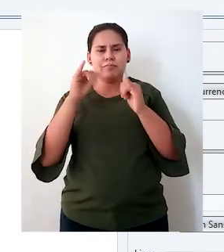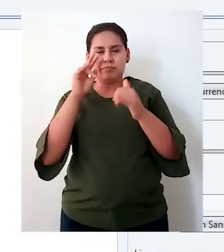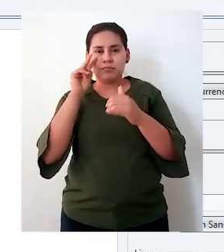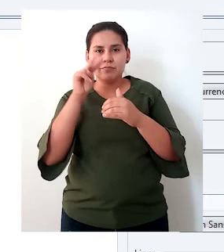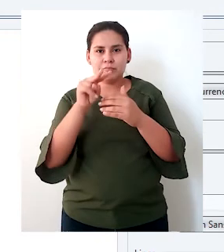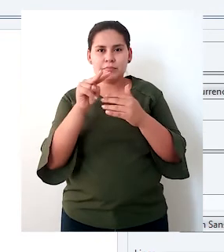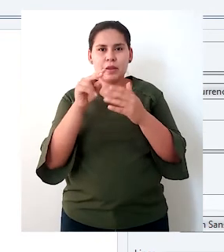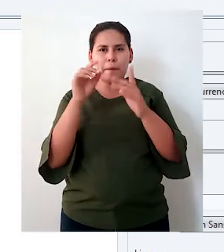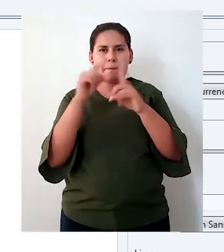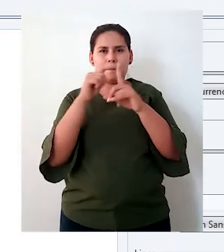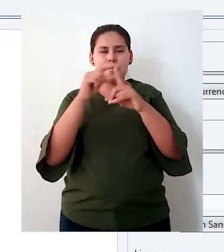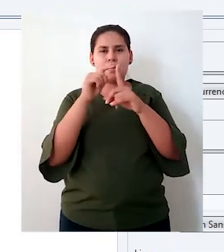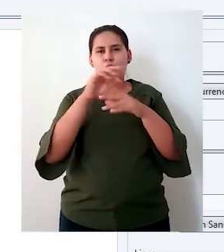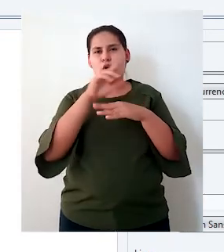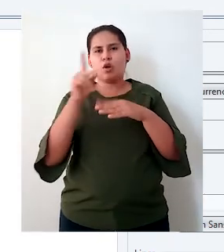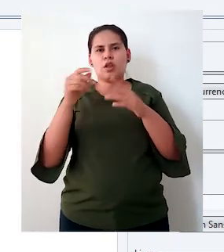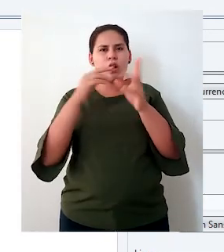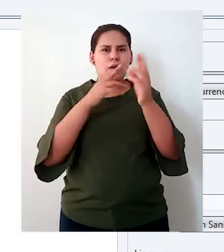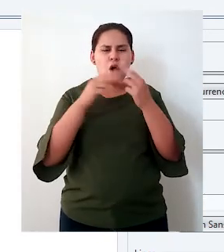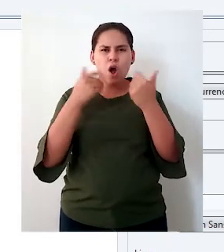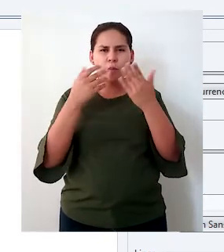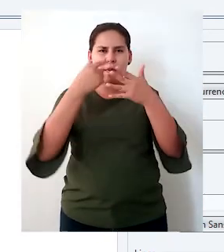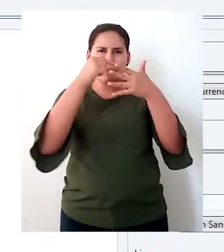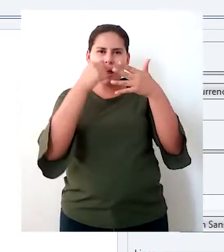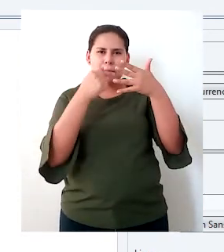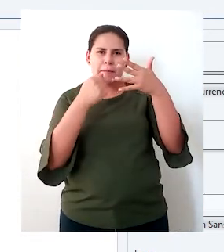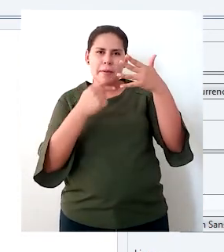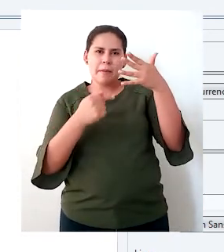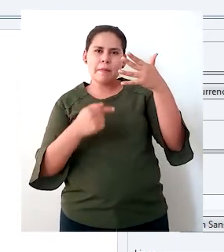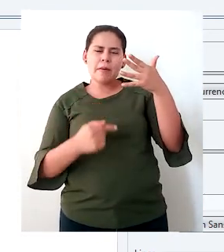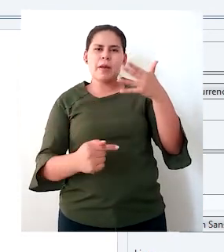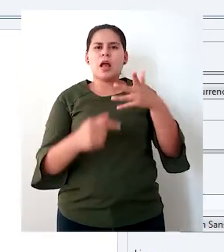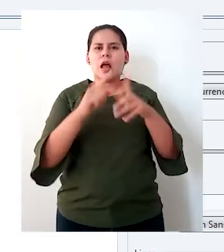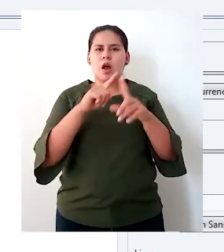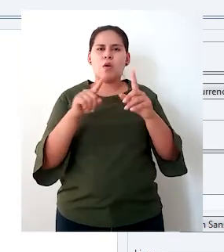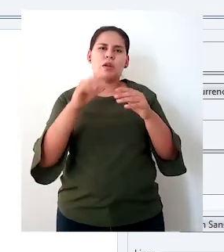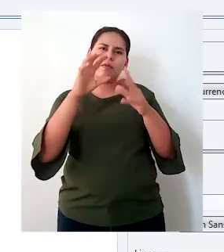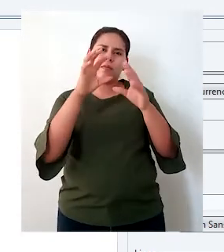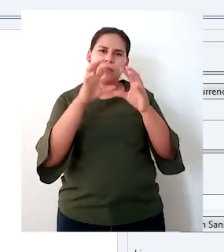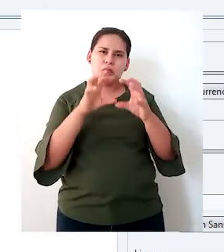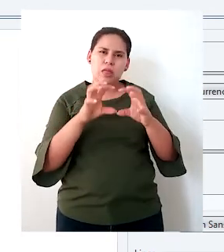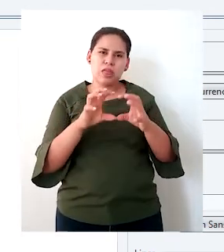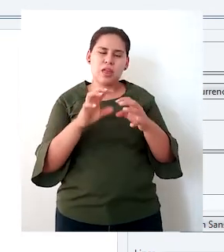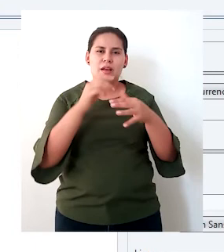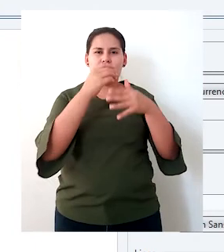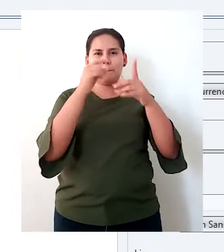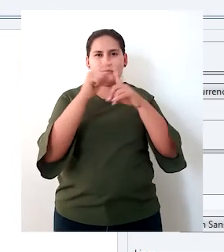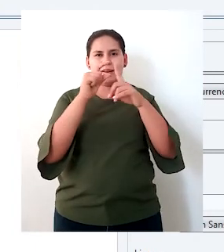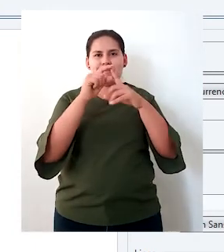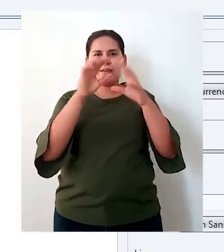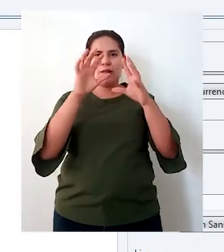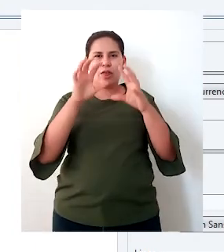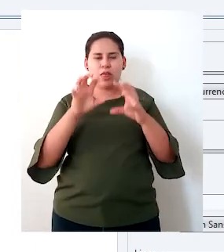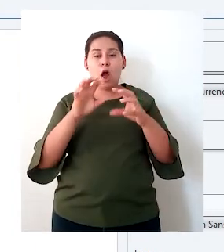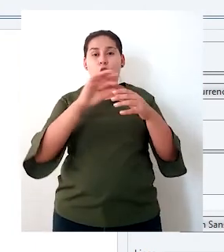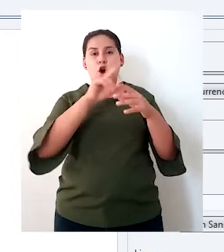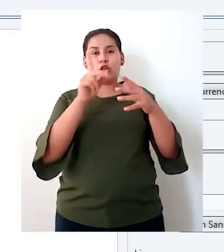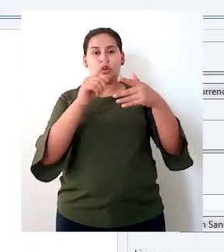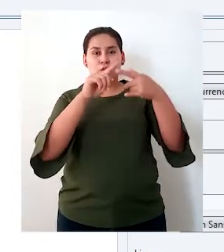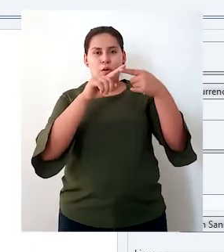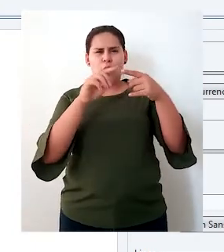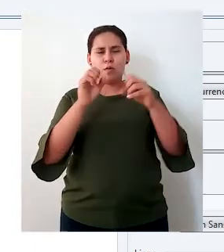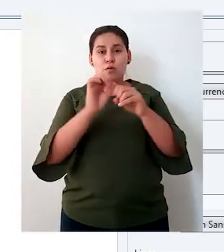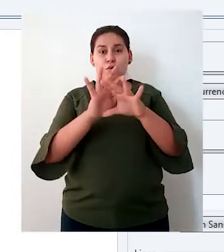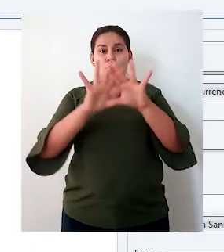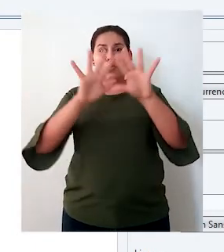notar que las otras relaciones que están detrás se hacen mucho más opacas. Lo que me muestra aquí este resultado es